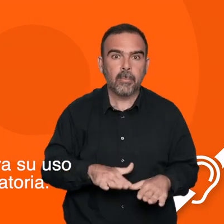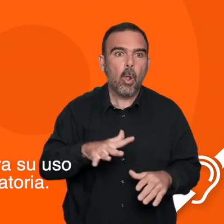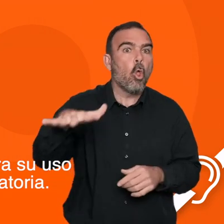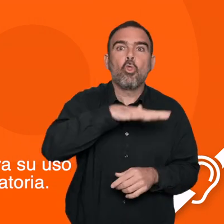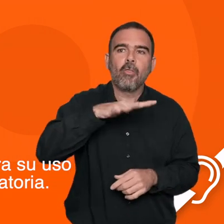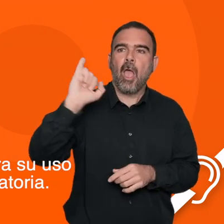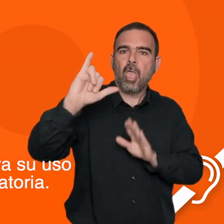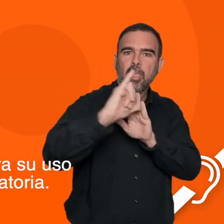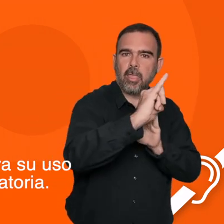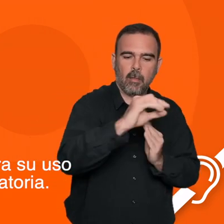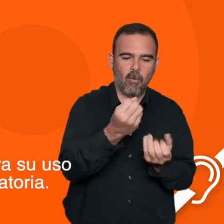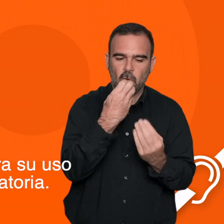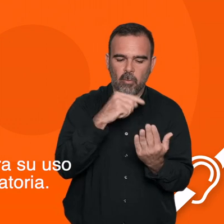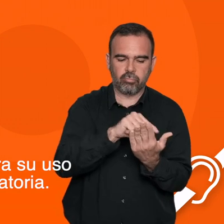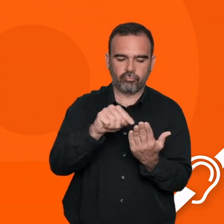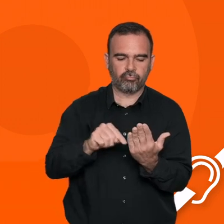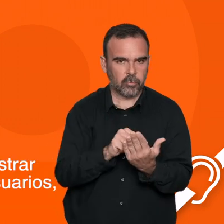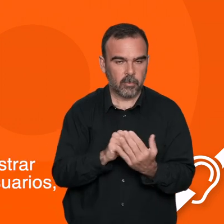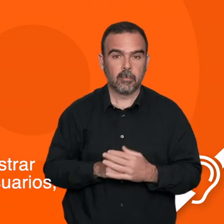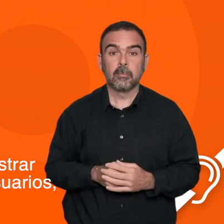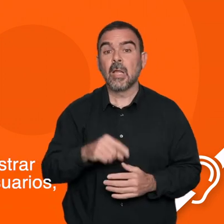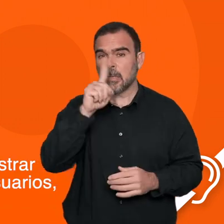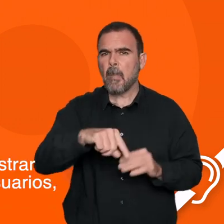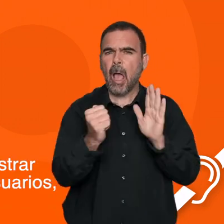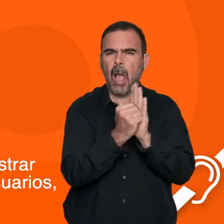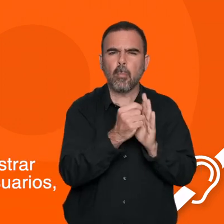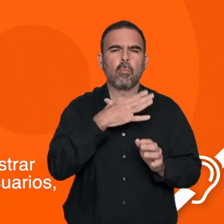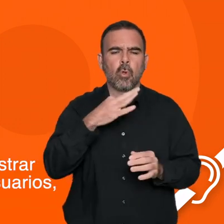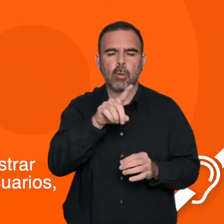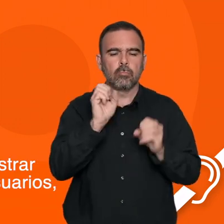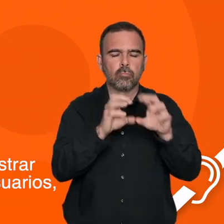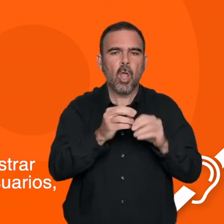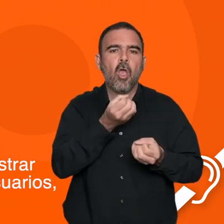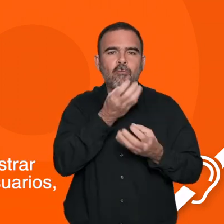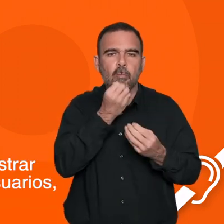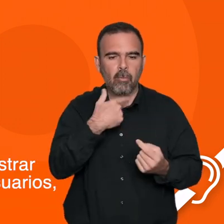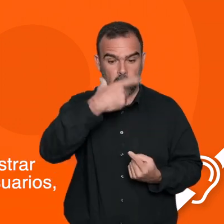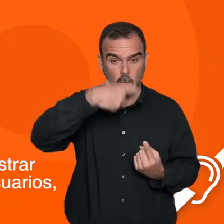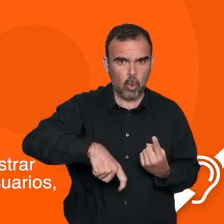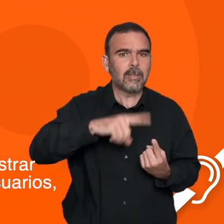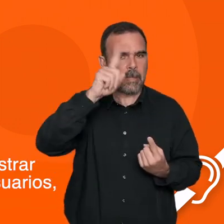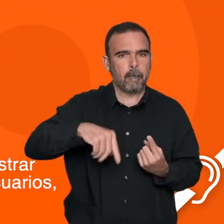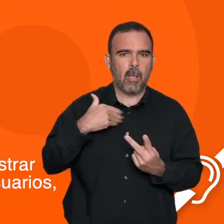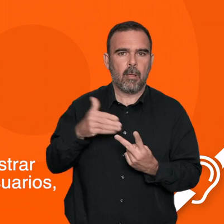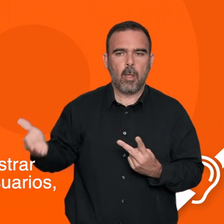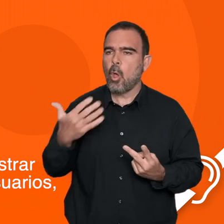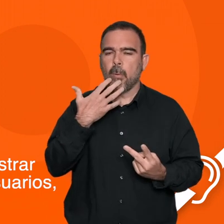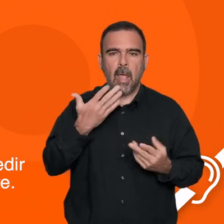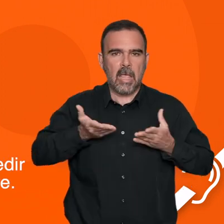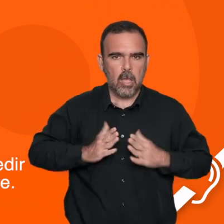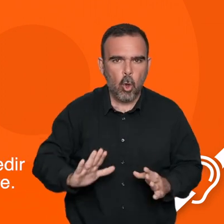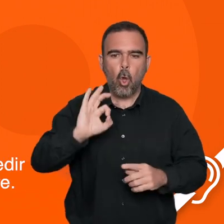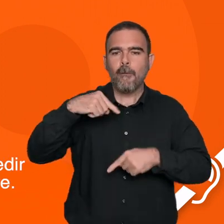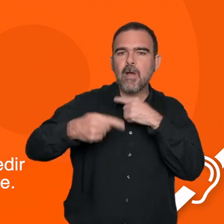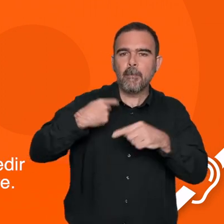uso en caso de una parada cardiorrespiratoria. Desde la app también podrás registrar y gestionar la información de otros usuarios,